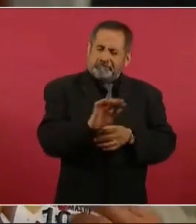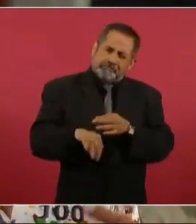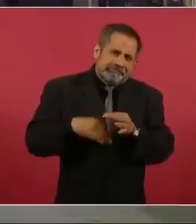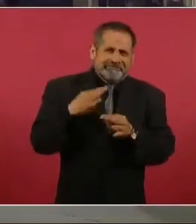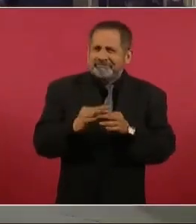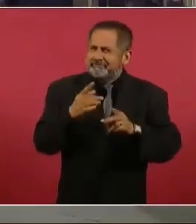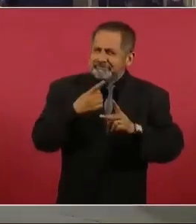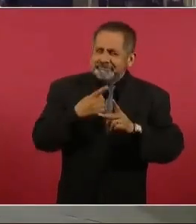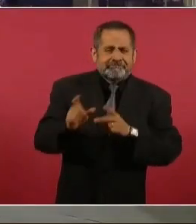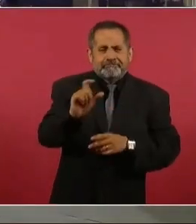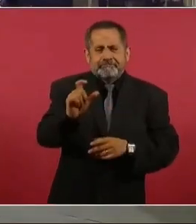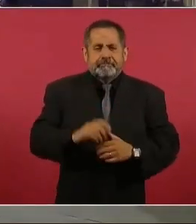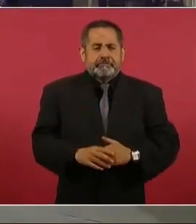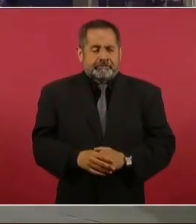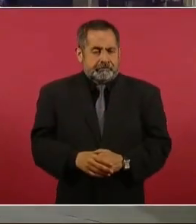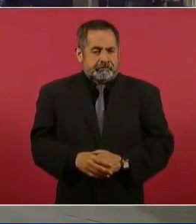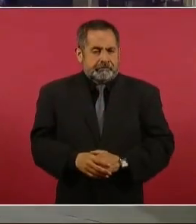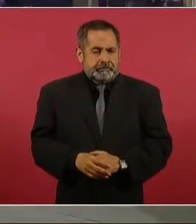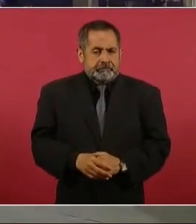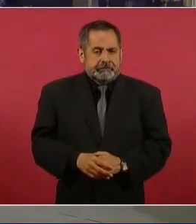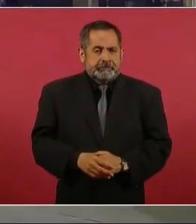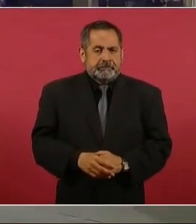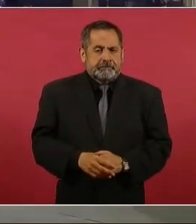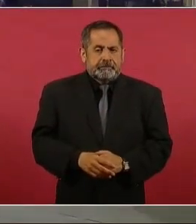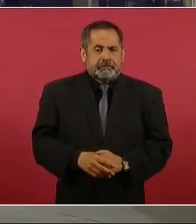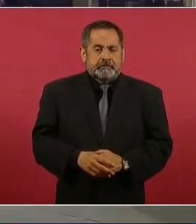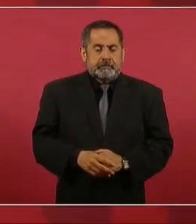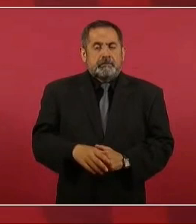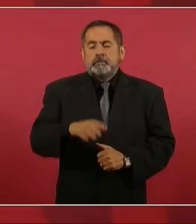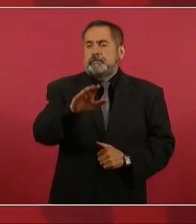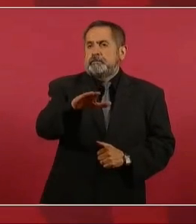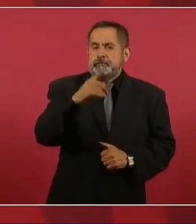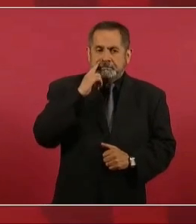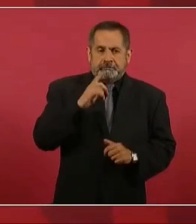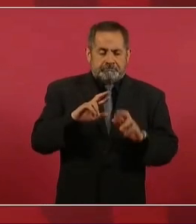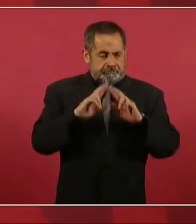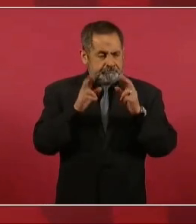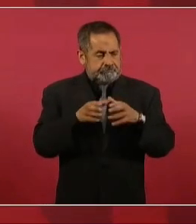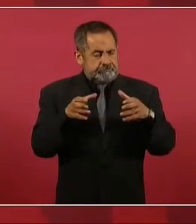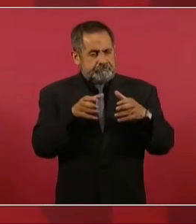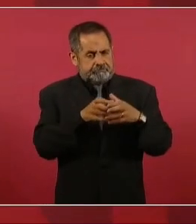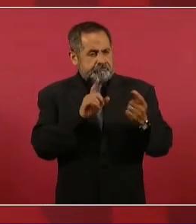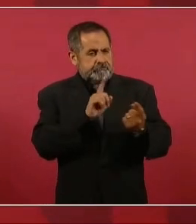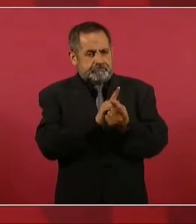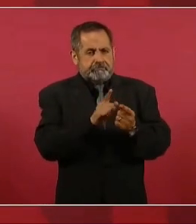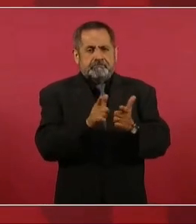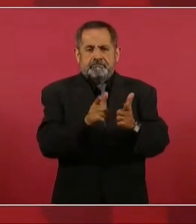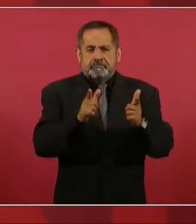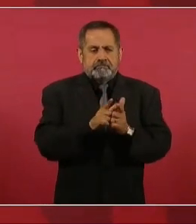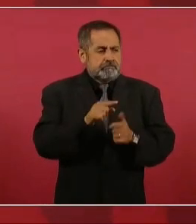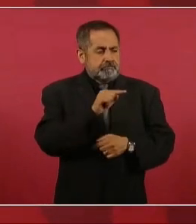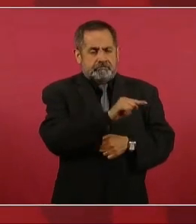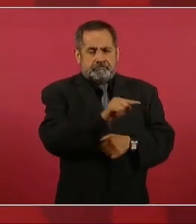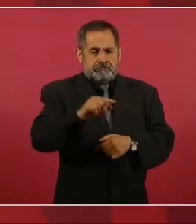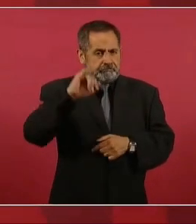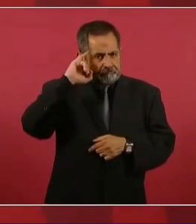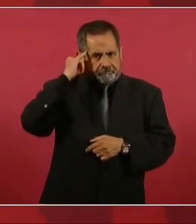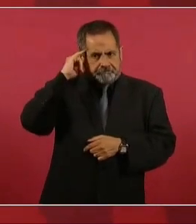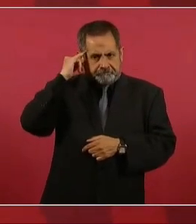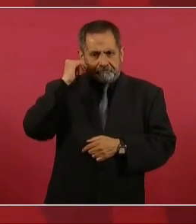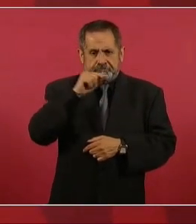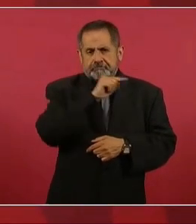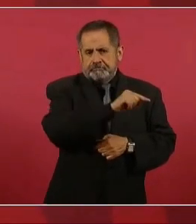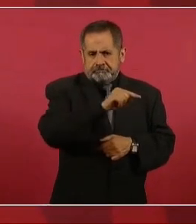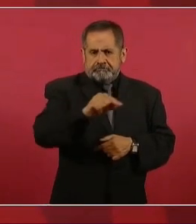en operaciones? Sí, pues vamos a tener reunión con los grupos indígenas